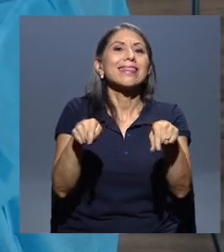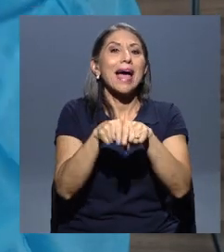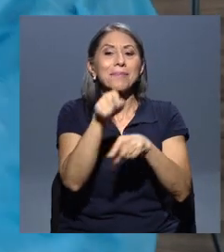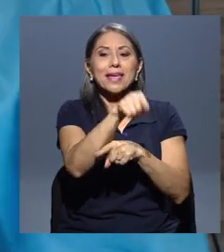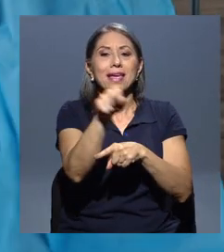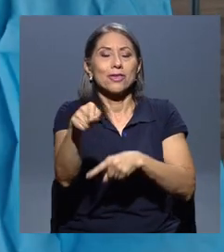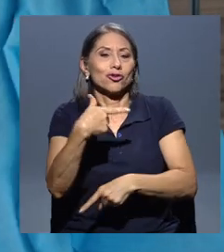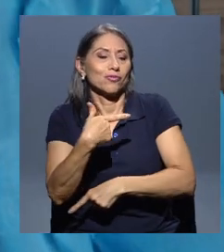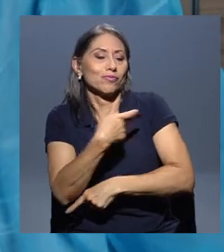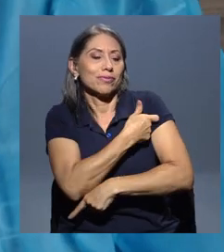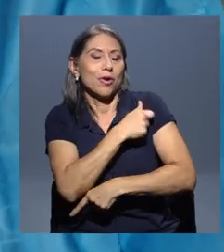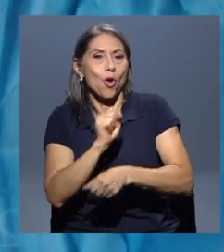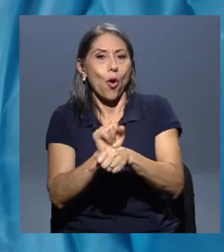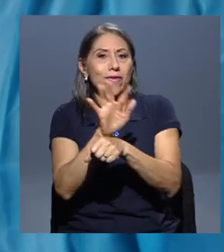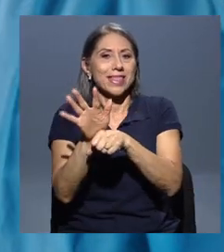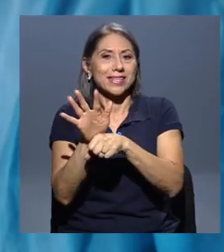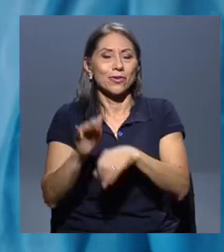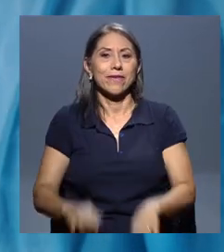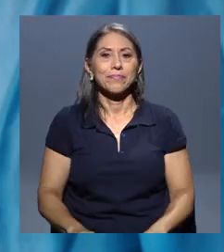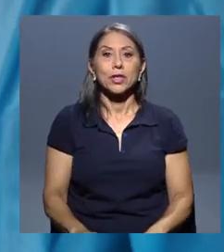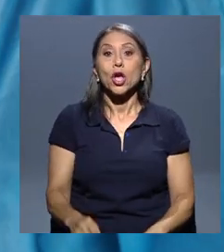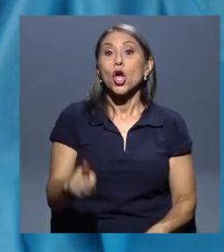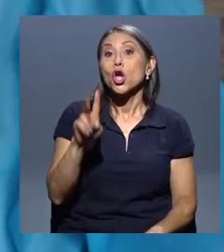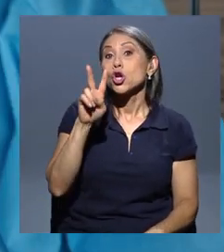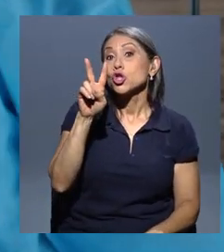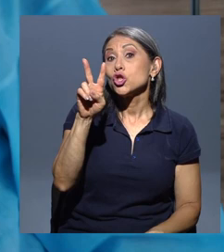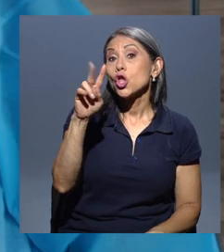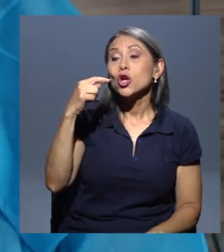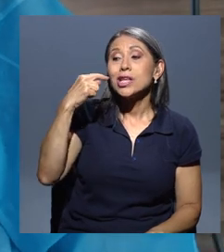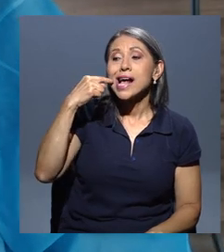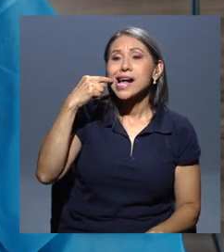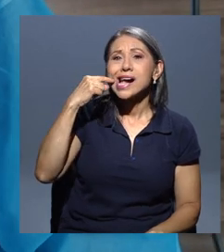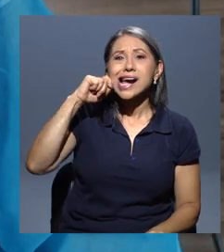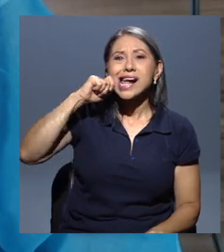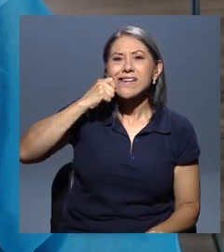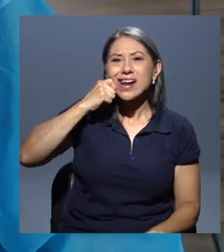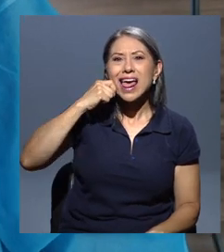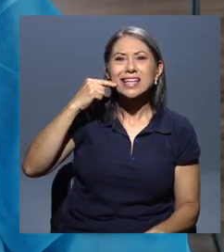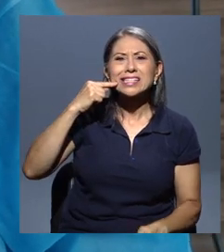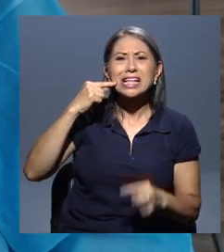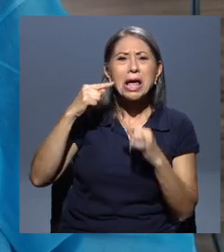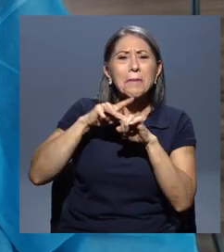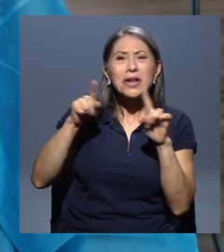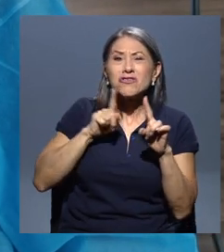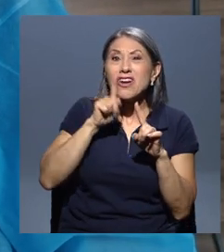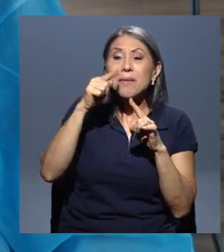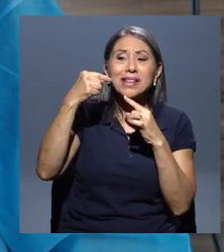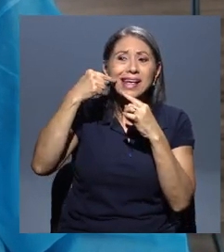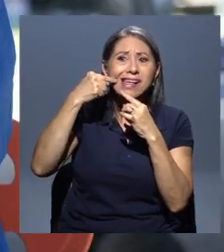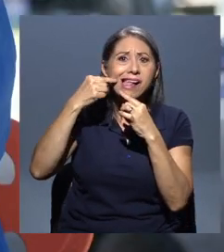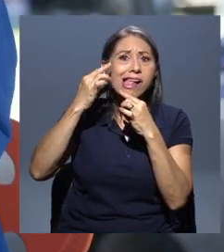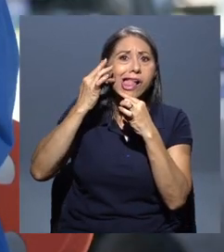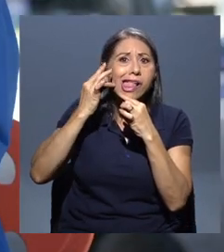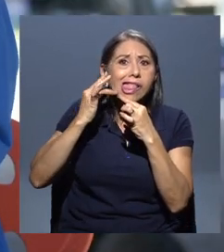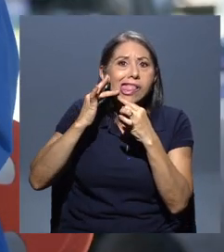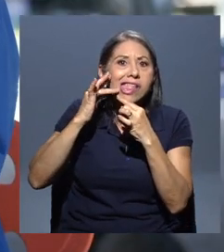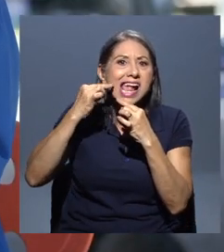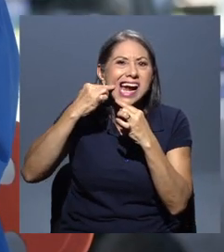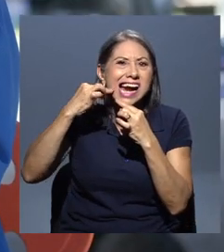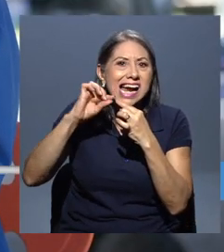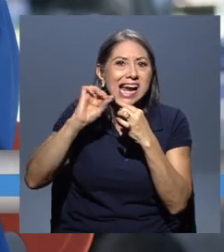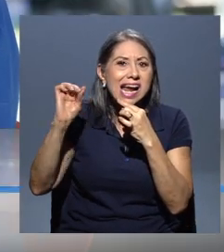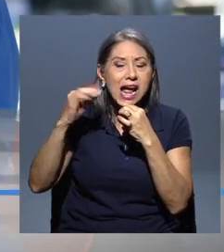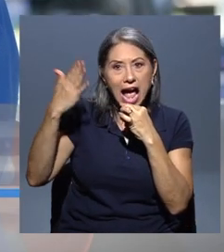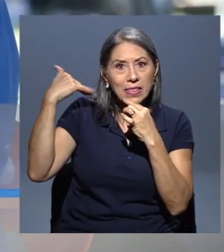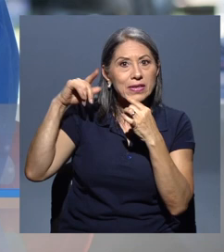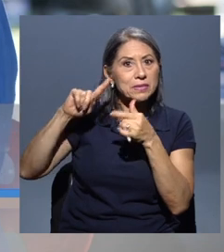COVID-19. Yo tenía dos muelas quebradas, pero era solo la huella, eran los picos, ¿verdad? Primero me los habían